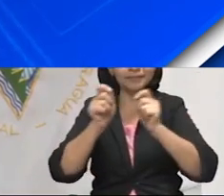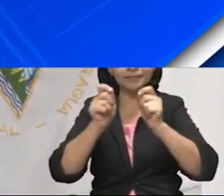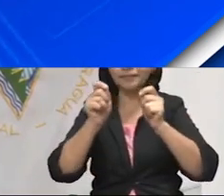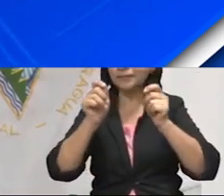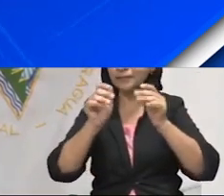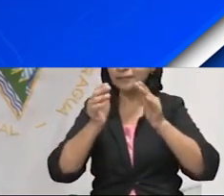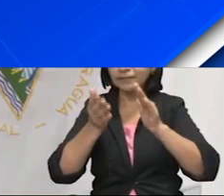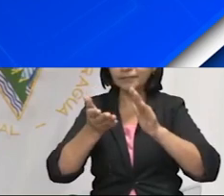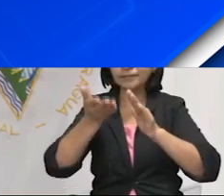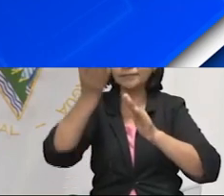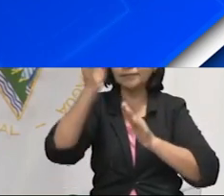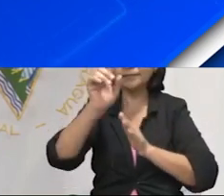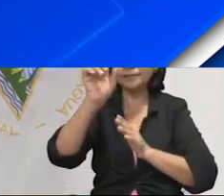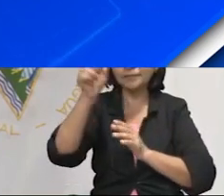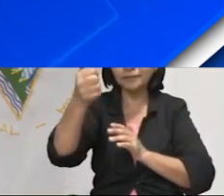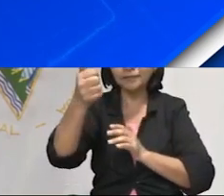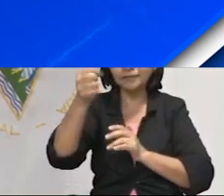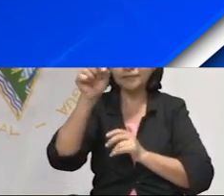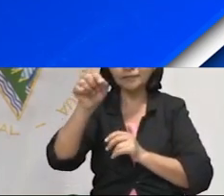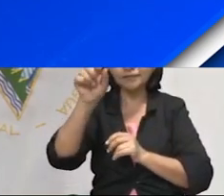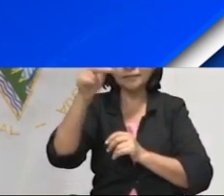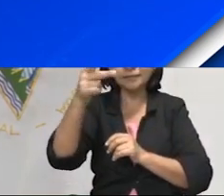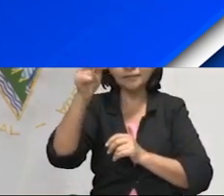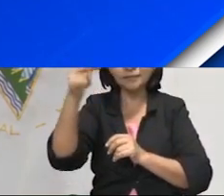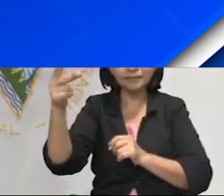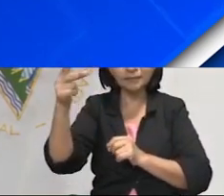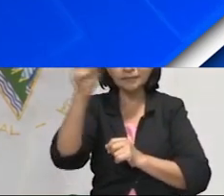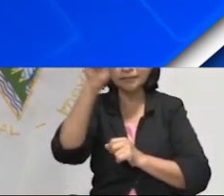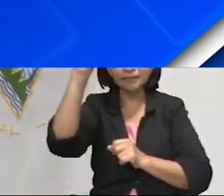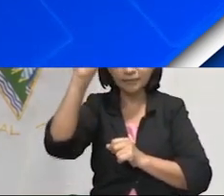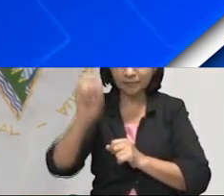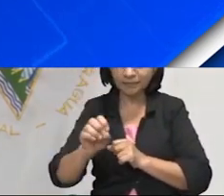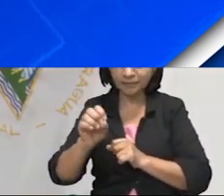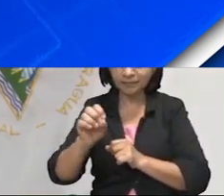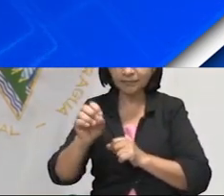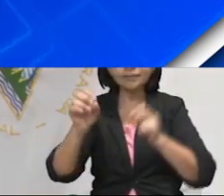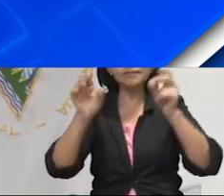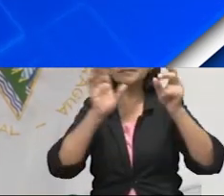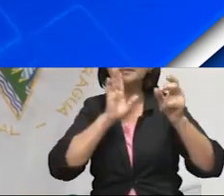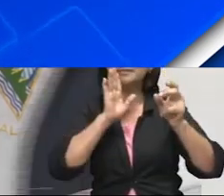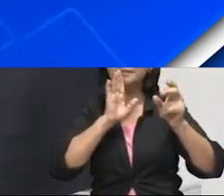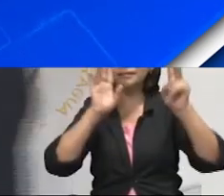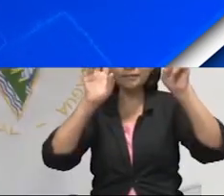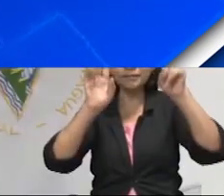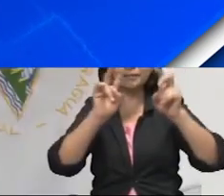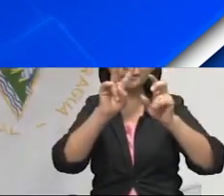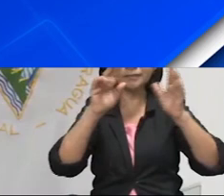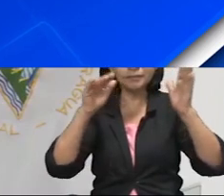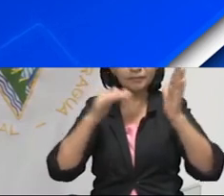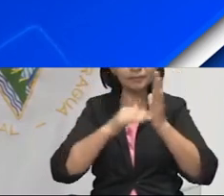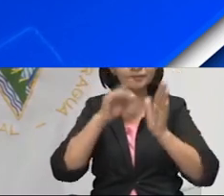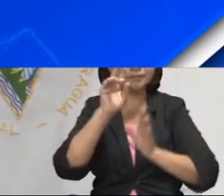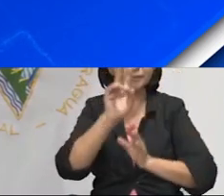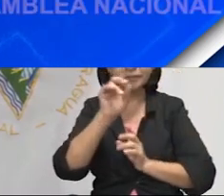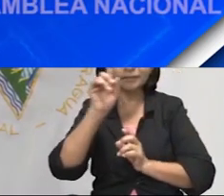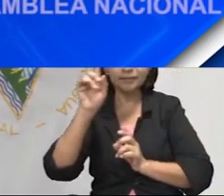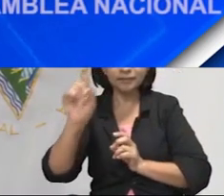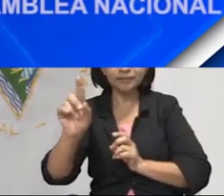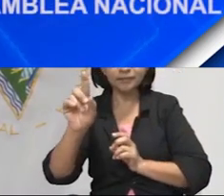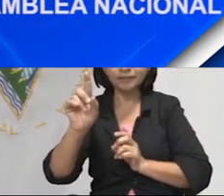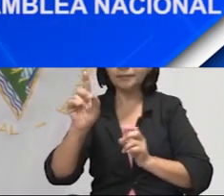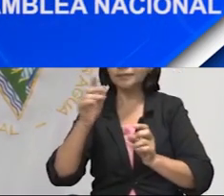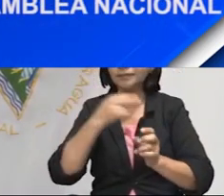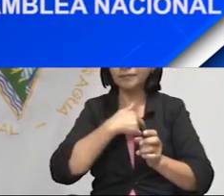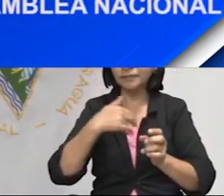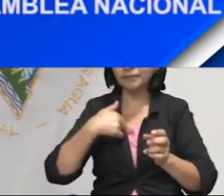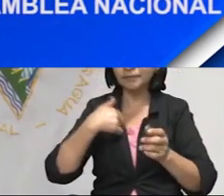un incremento del 16.88% en relación al 2021. En lo